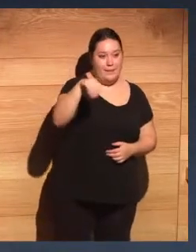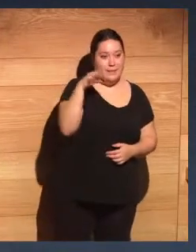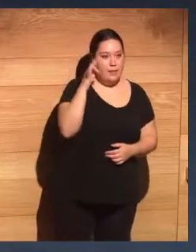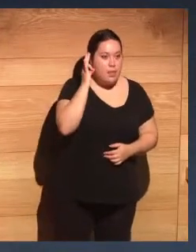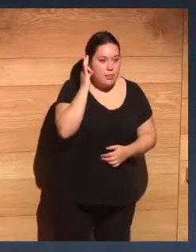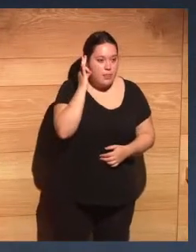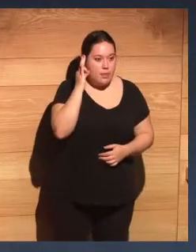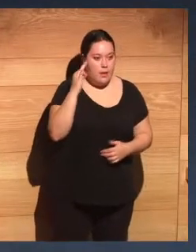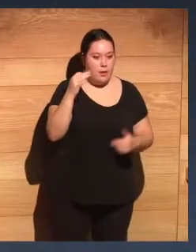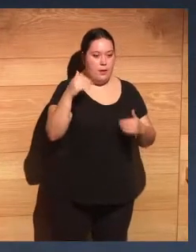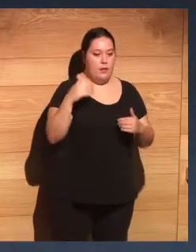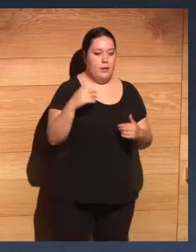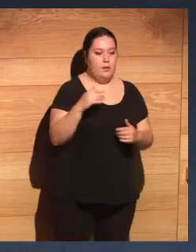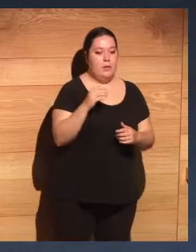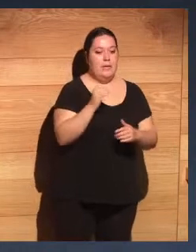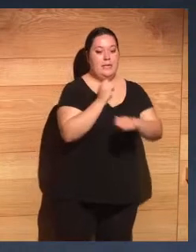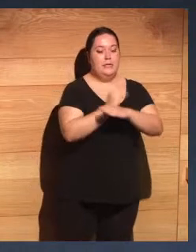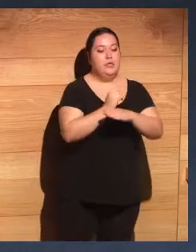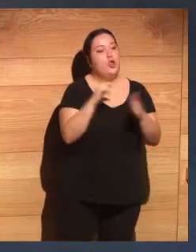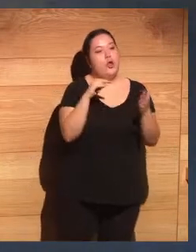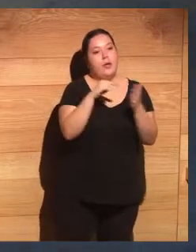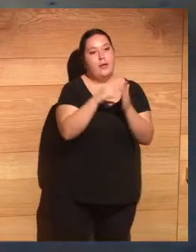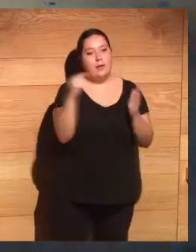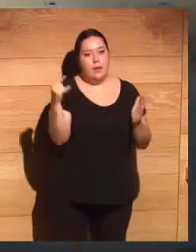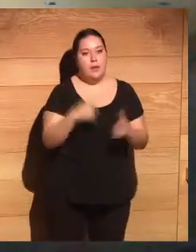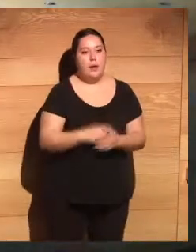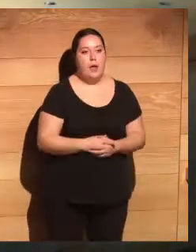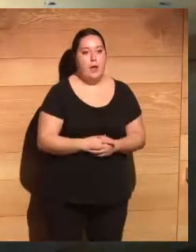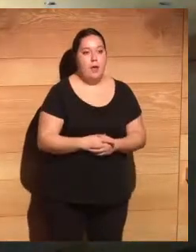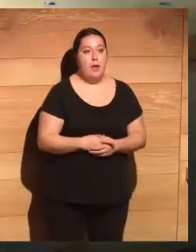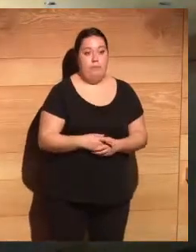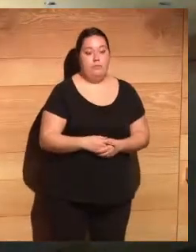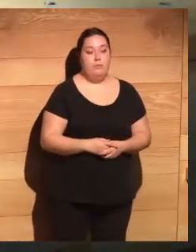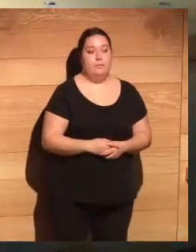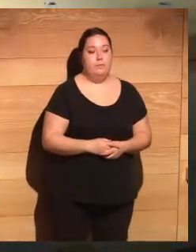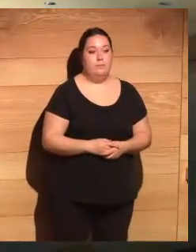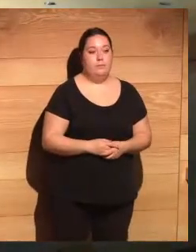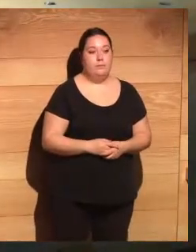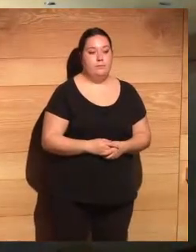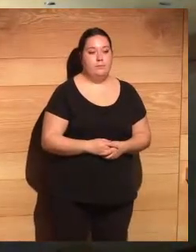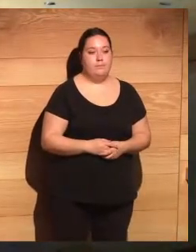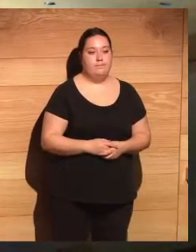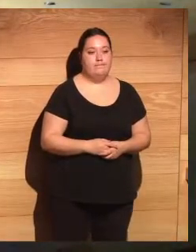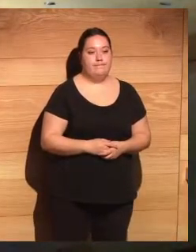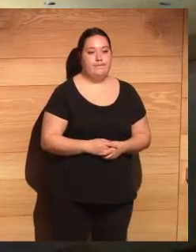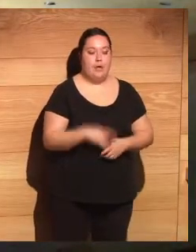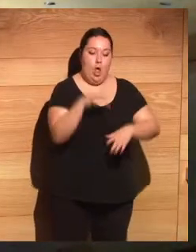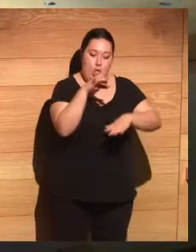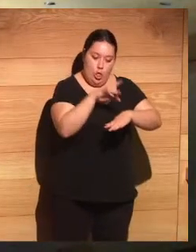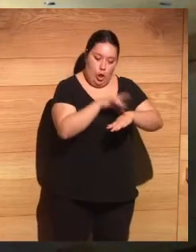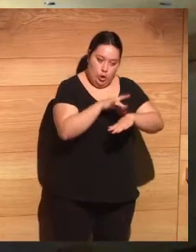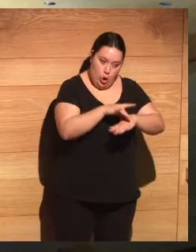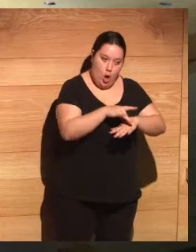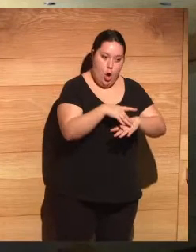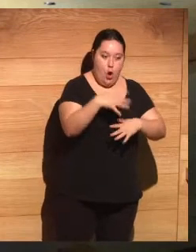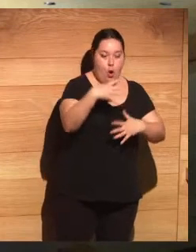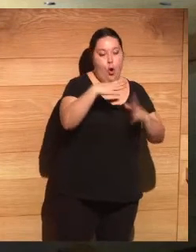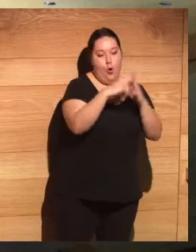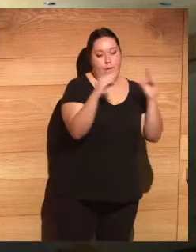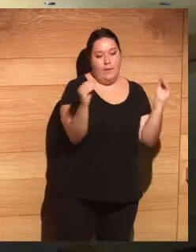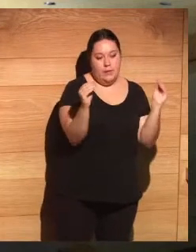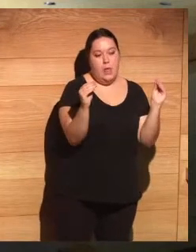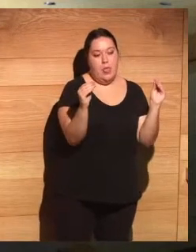y primera mujer también presidenta de la Organización Mundial de la Ingeniería, doctor honoris causa por la Universidad de